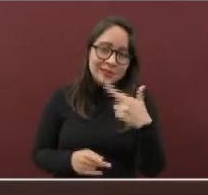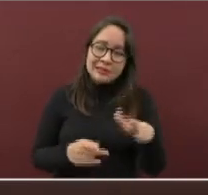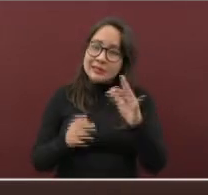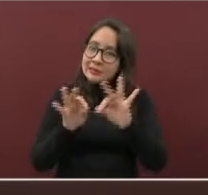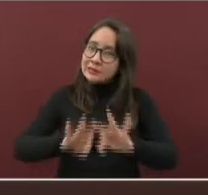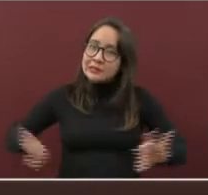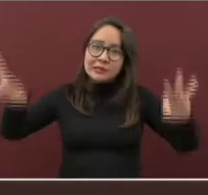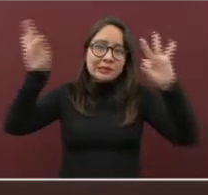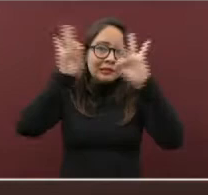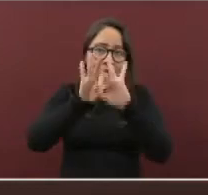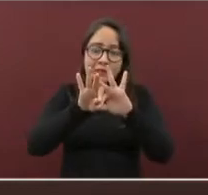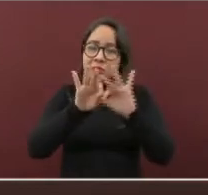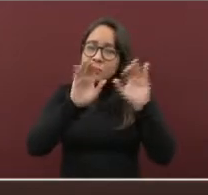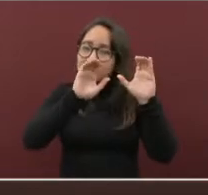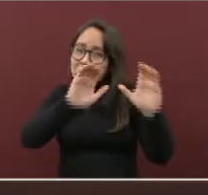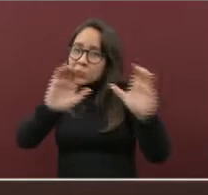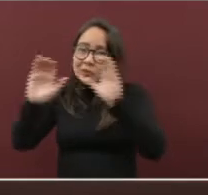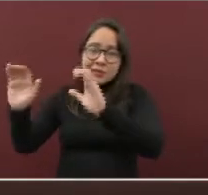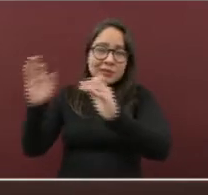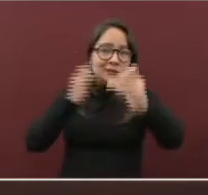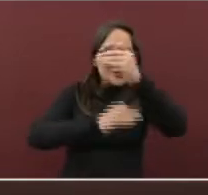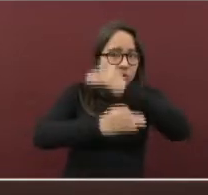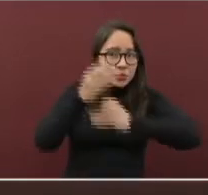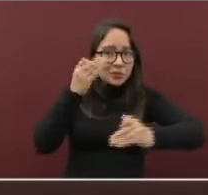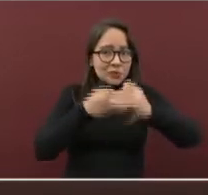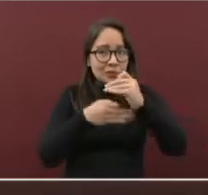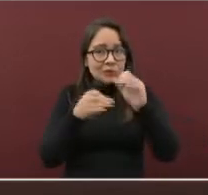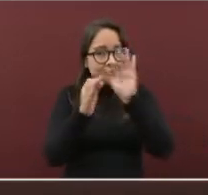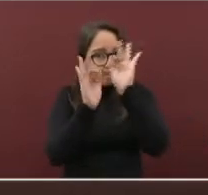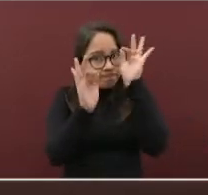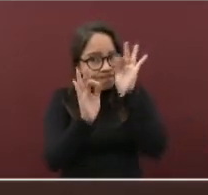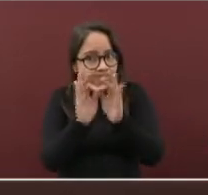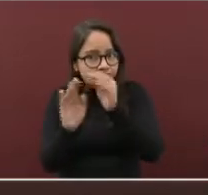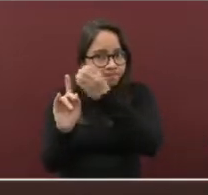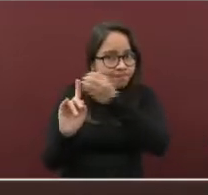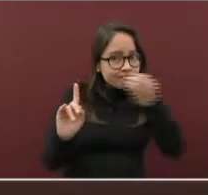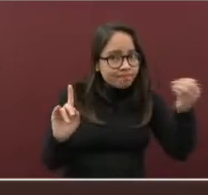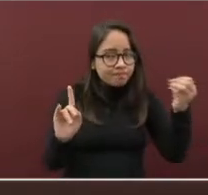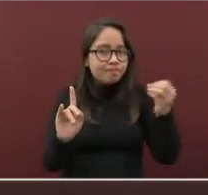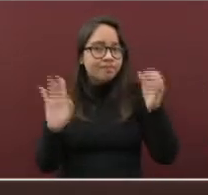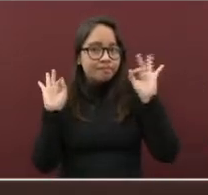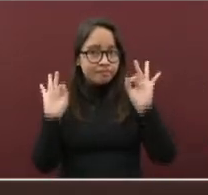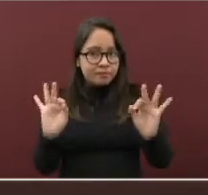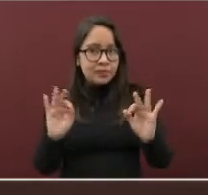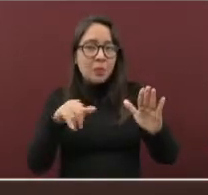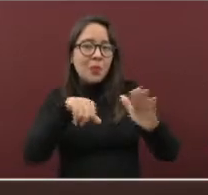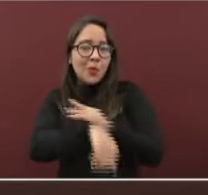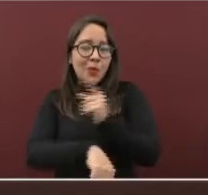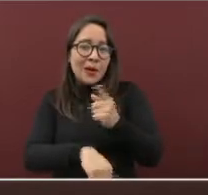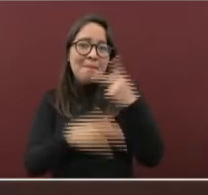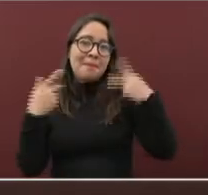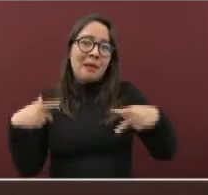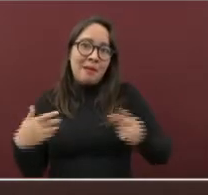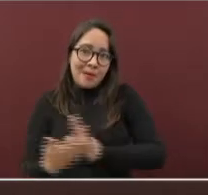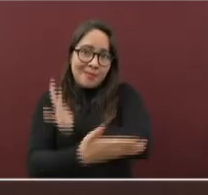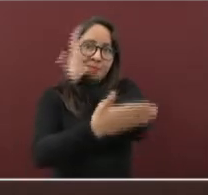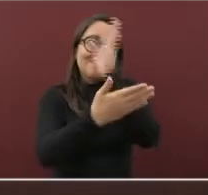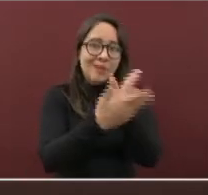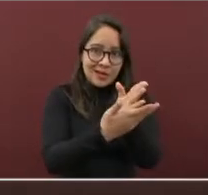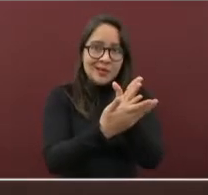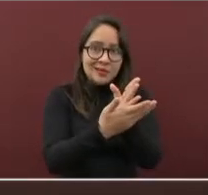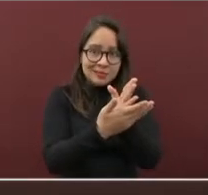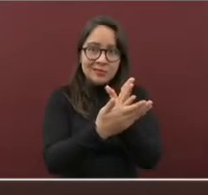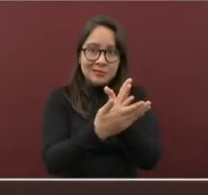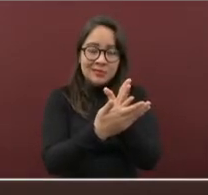Ser cuidadosos de que todo esté en orden, dado que sus clientes estarán un